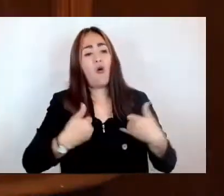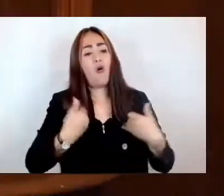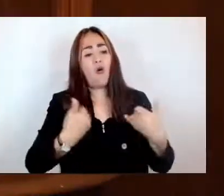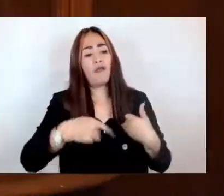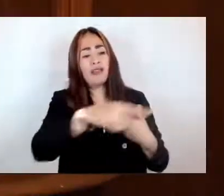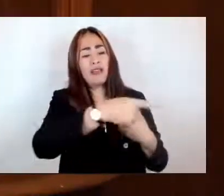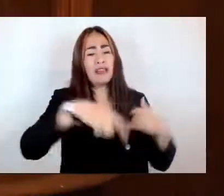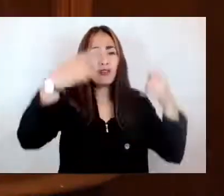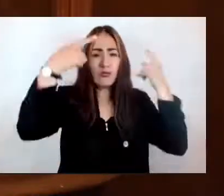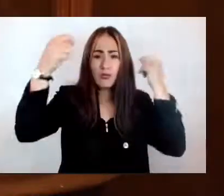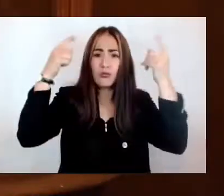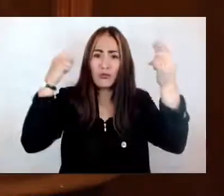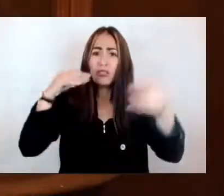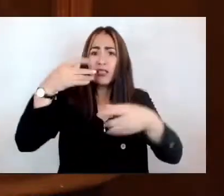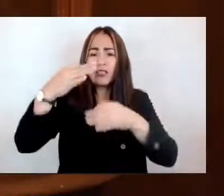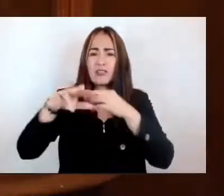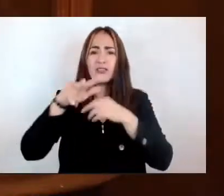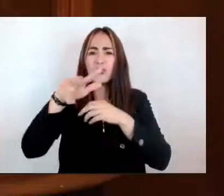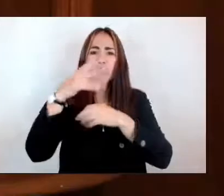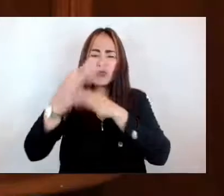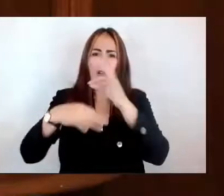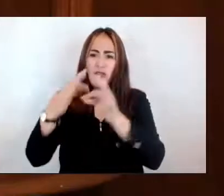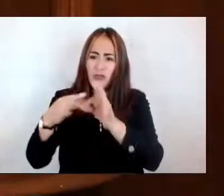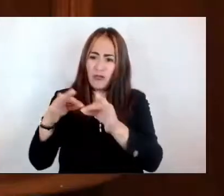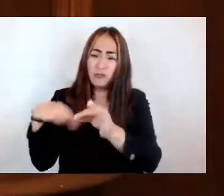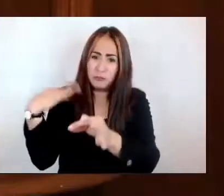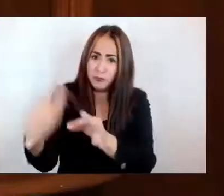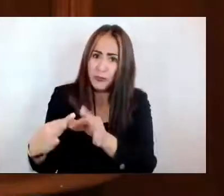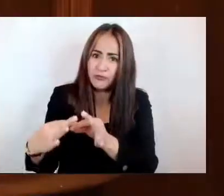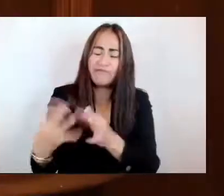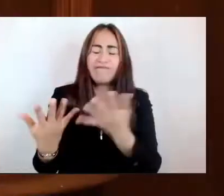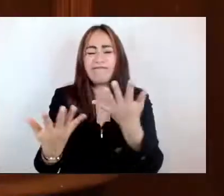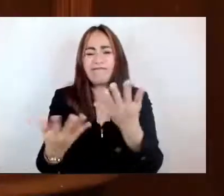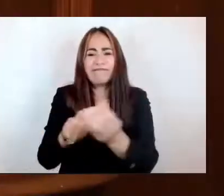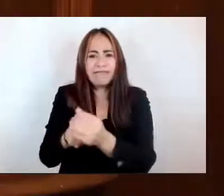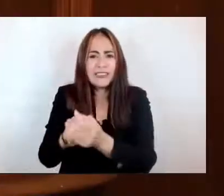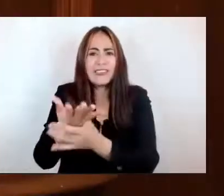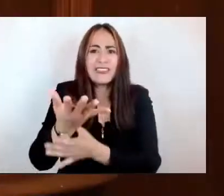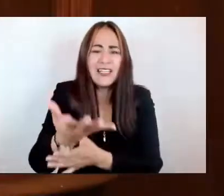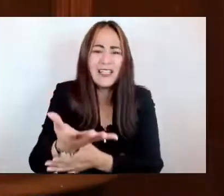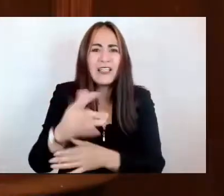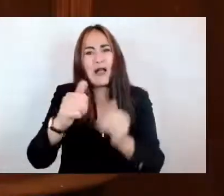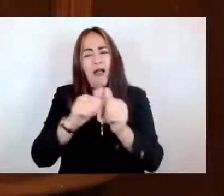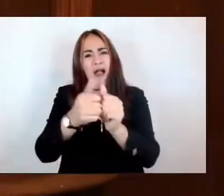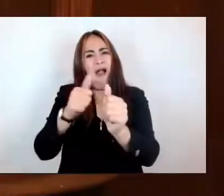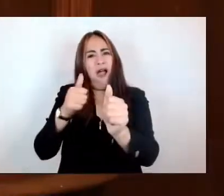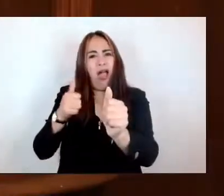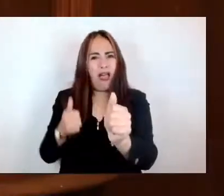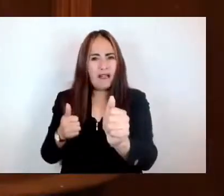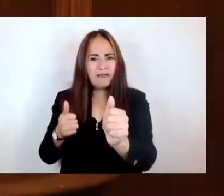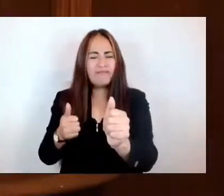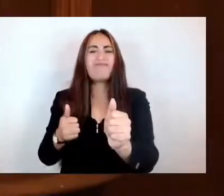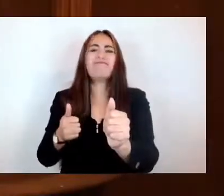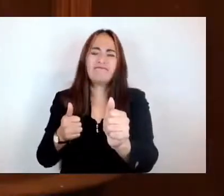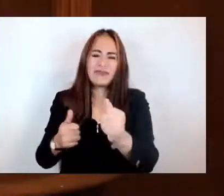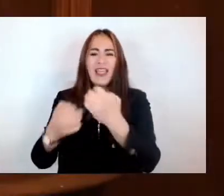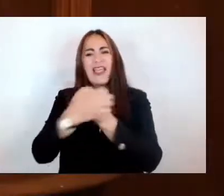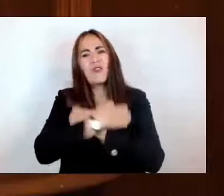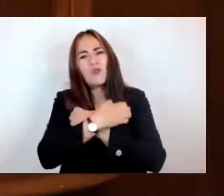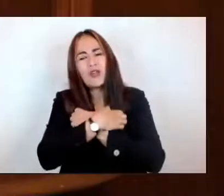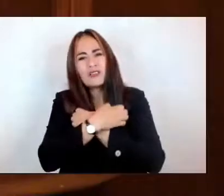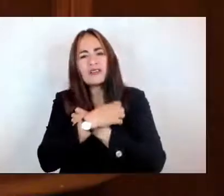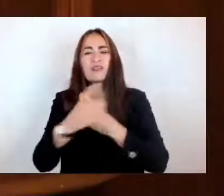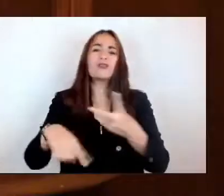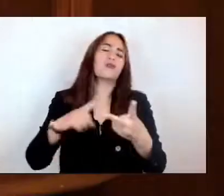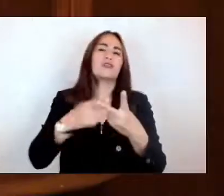una desventaja, a un sistema desigual debido a rezagos estructurales en materia de educación, salud y